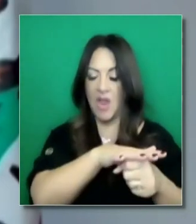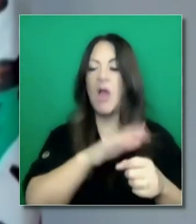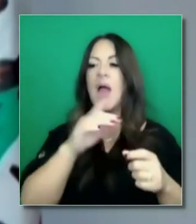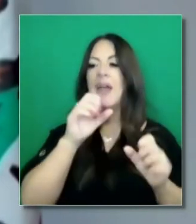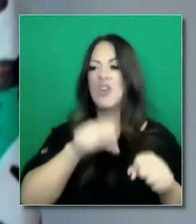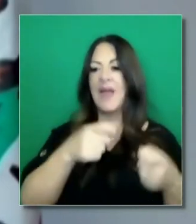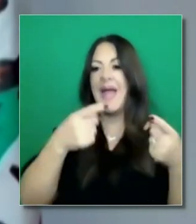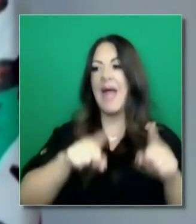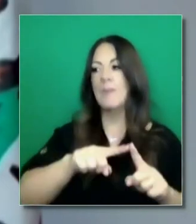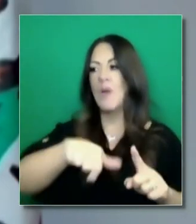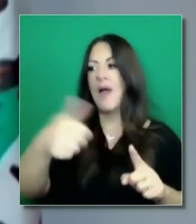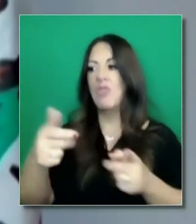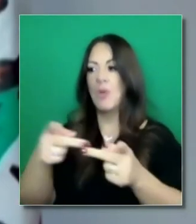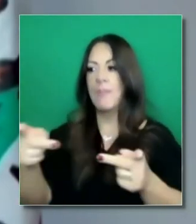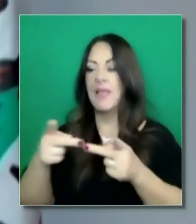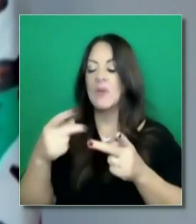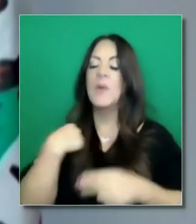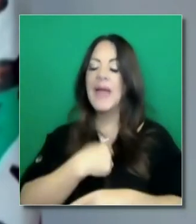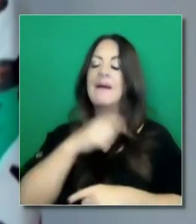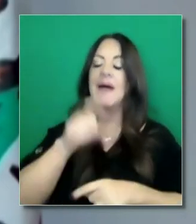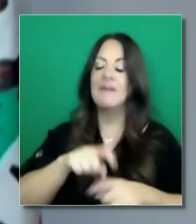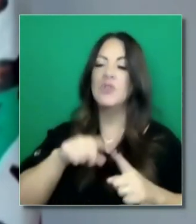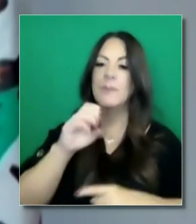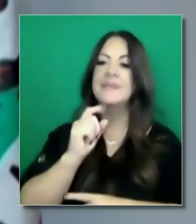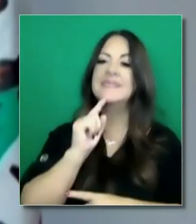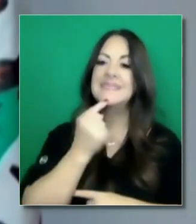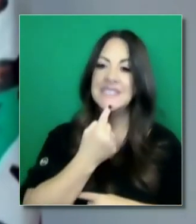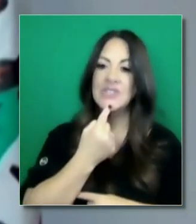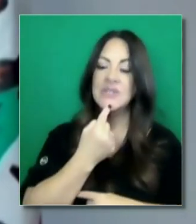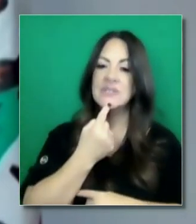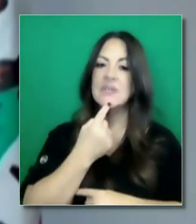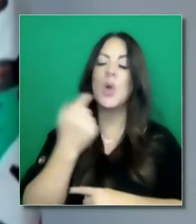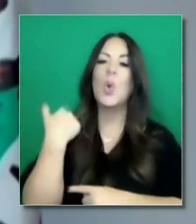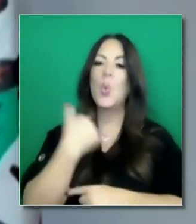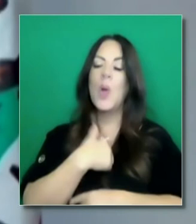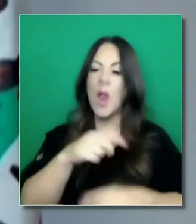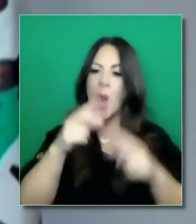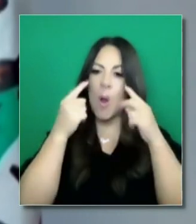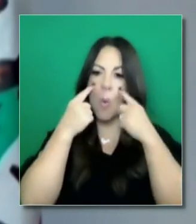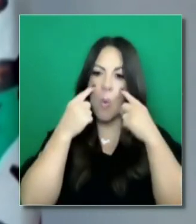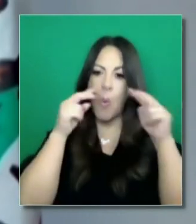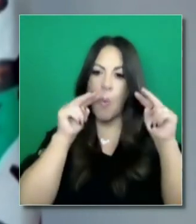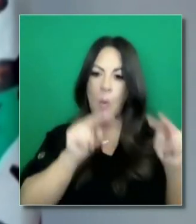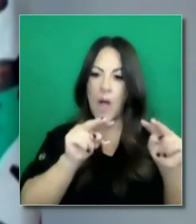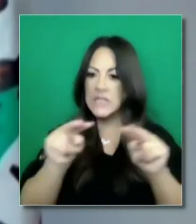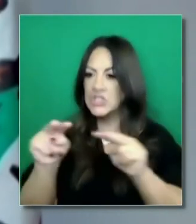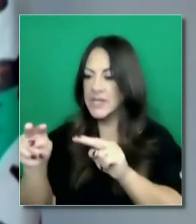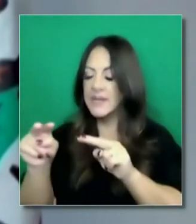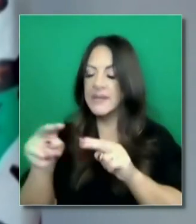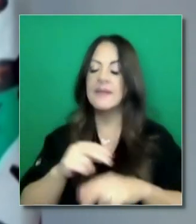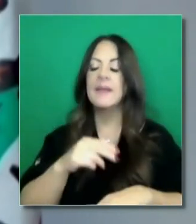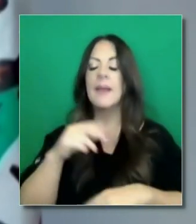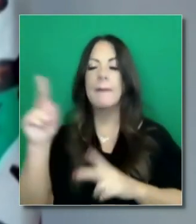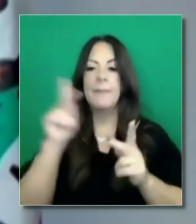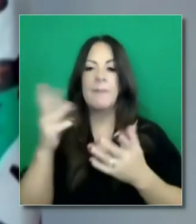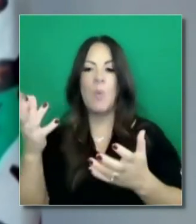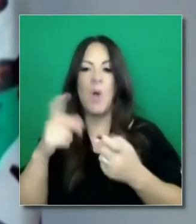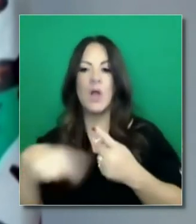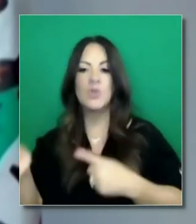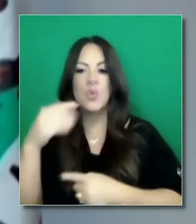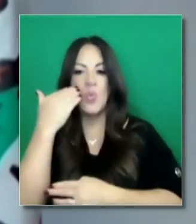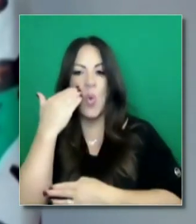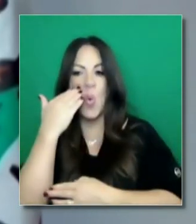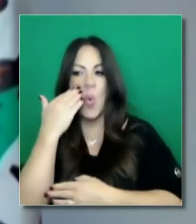puede suceder en otro. Tenemos que ser y estar muy serio y verlo muy de cerca, no